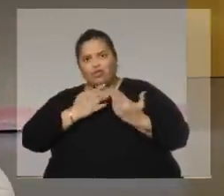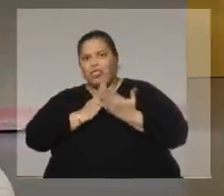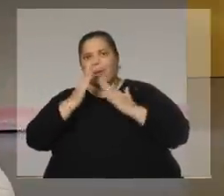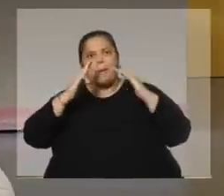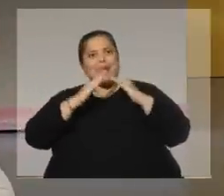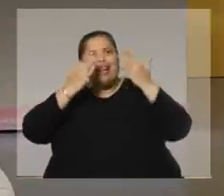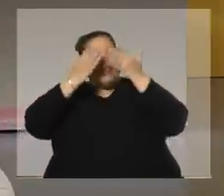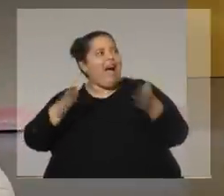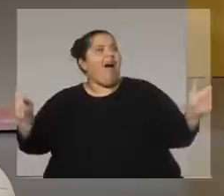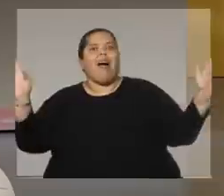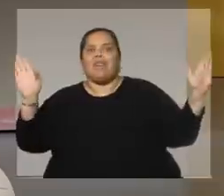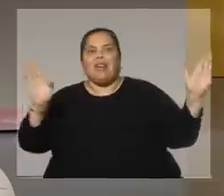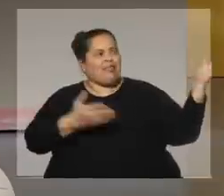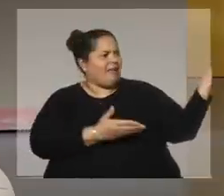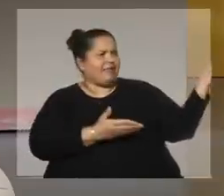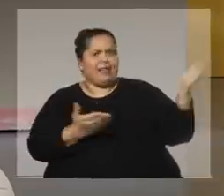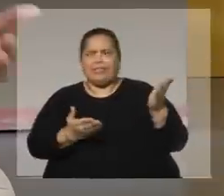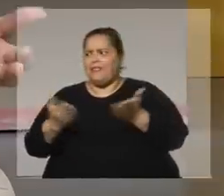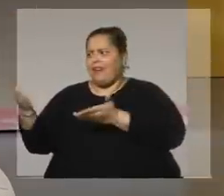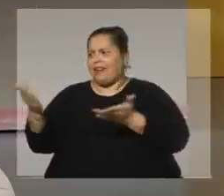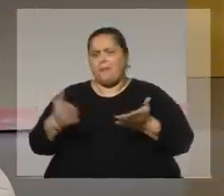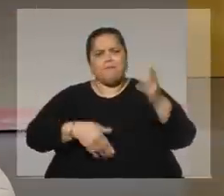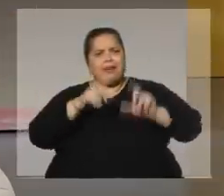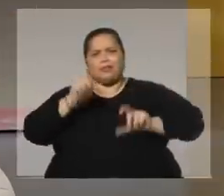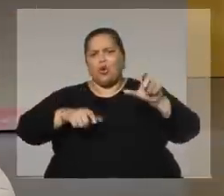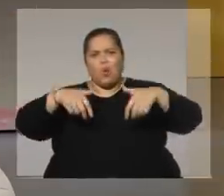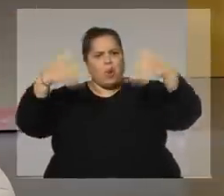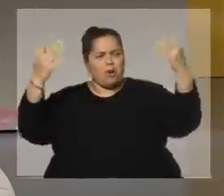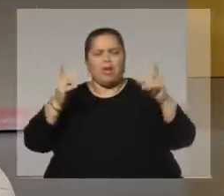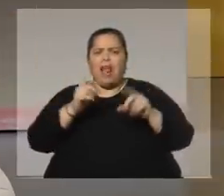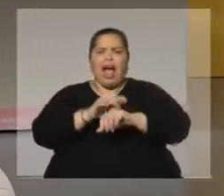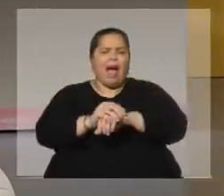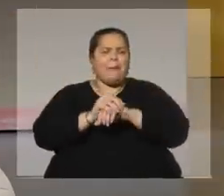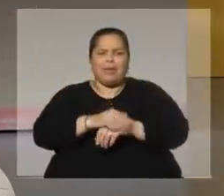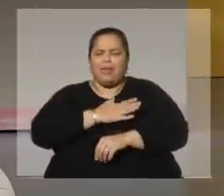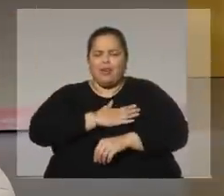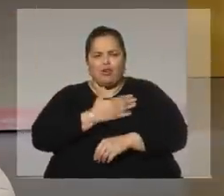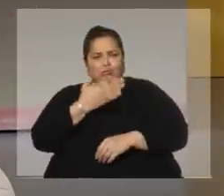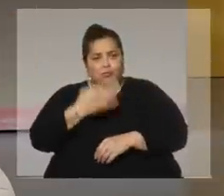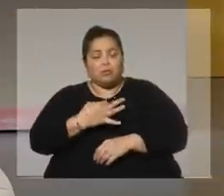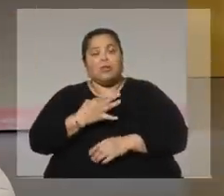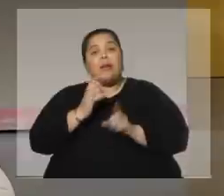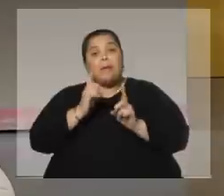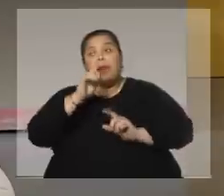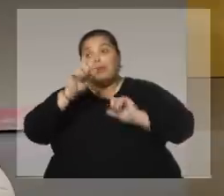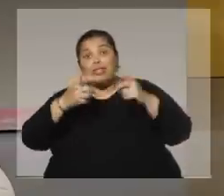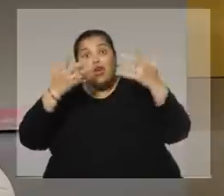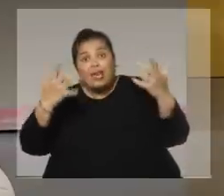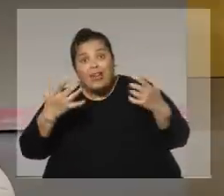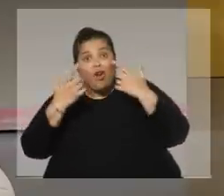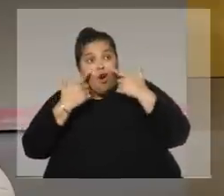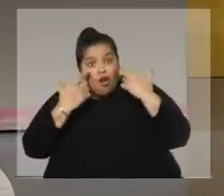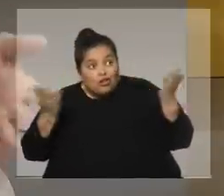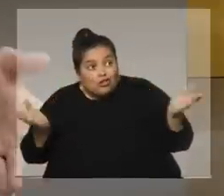a todos aquellos con los que establece una relación afectiva importante y aquellos con los que tengo ganas de conocer.